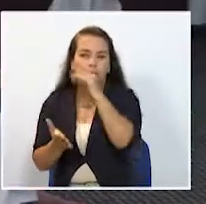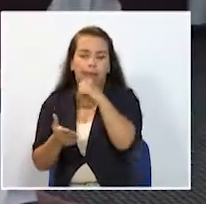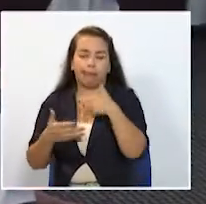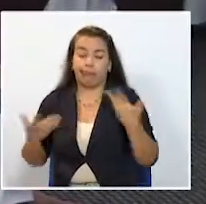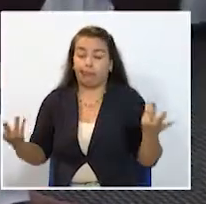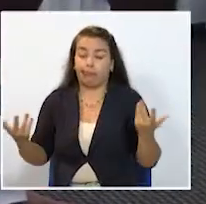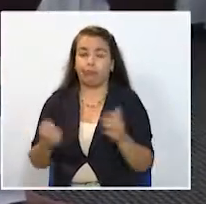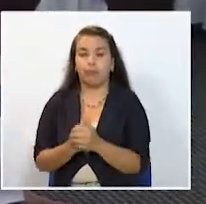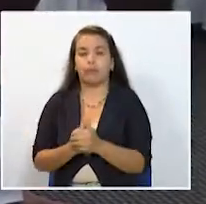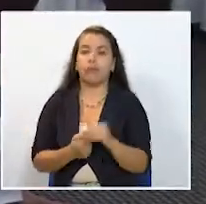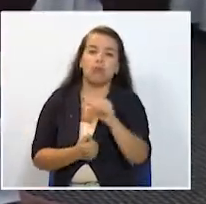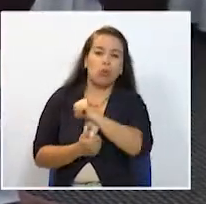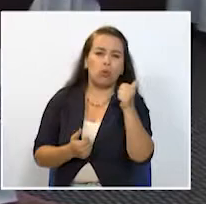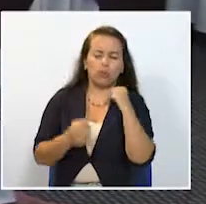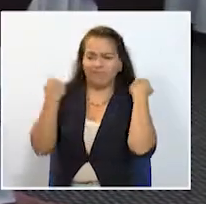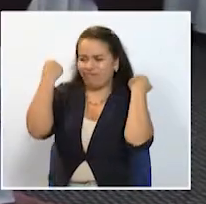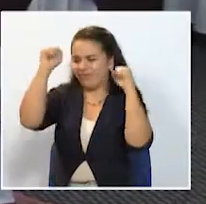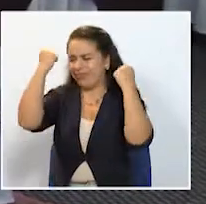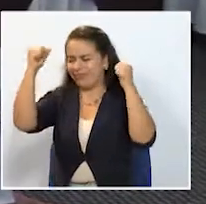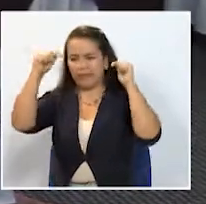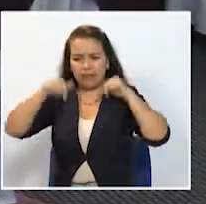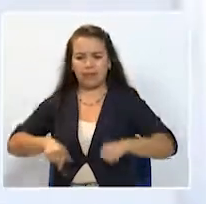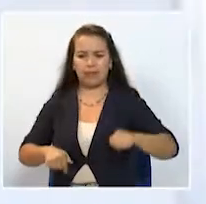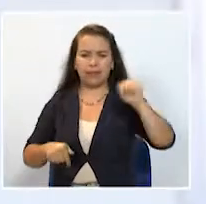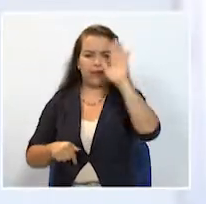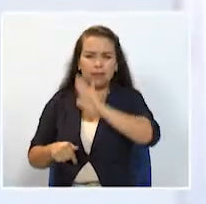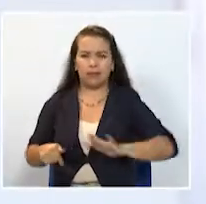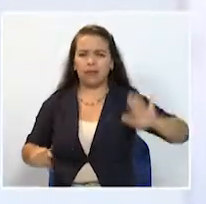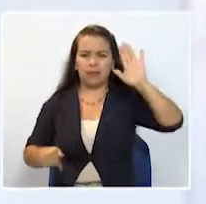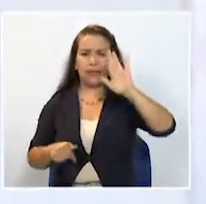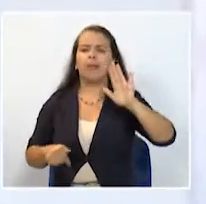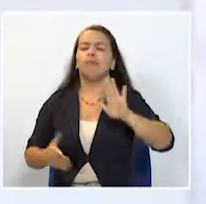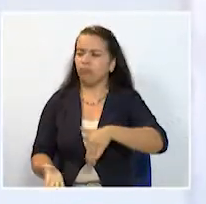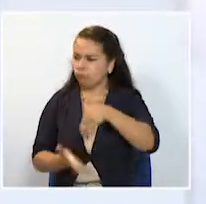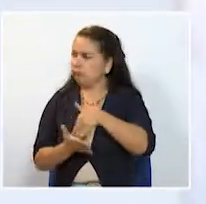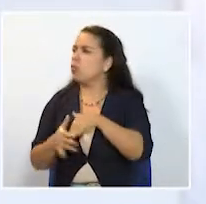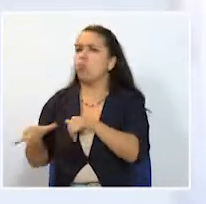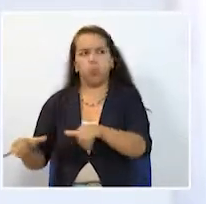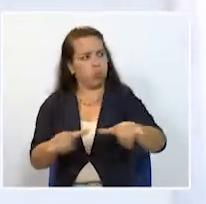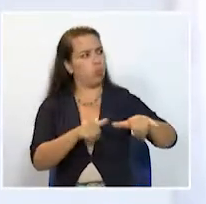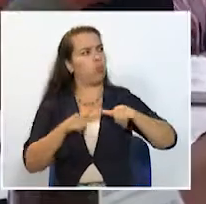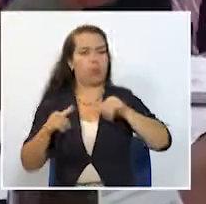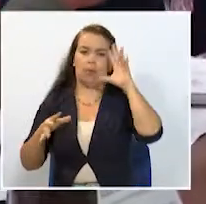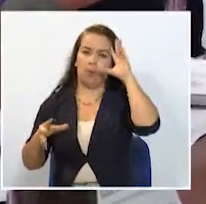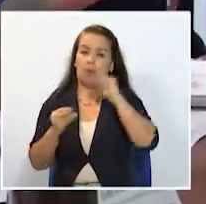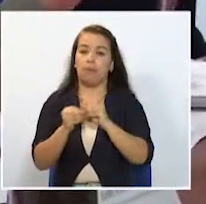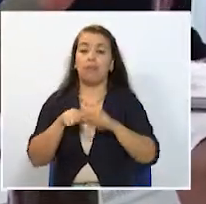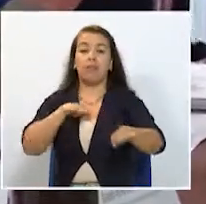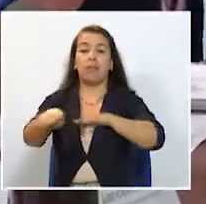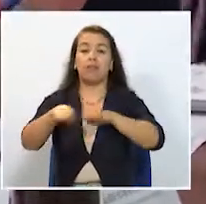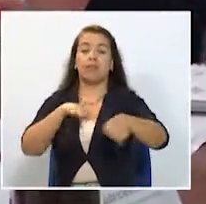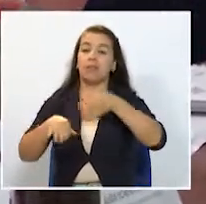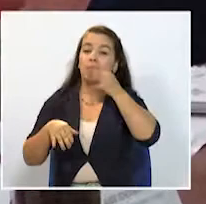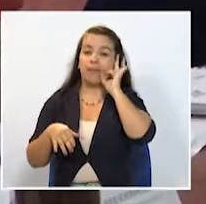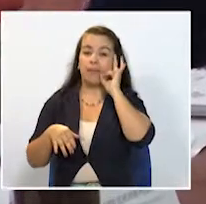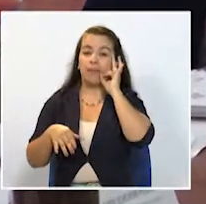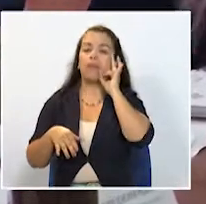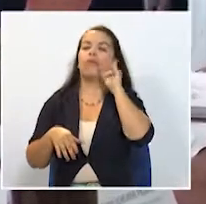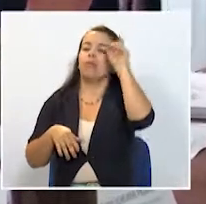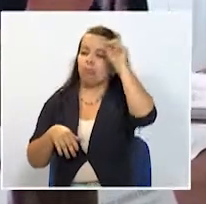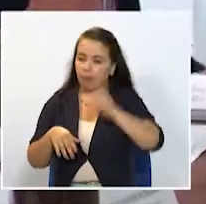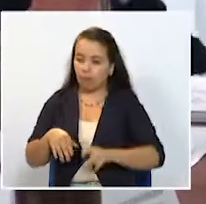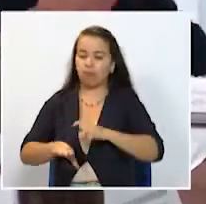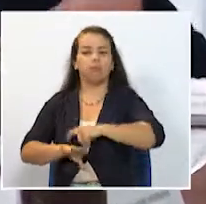Otro tema que le preocupa a los gobernadores del eje cafetero y en el cual tienen la misma posición es que la concesión de la autopista del café debe terminar